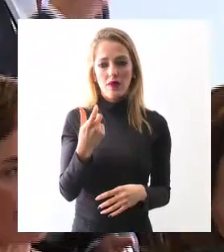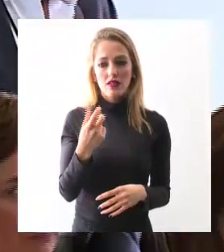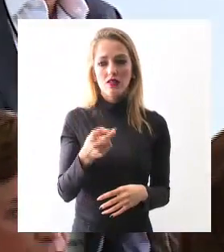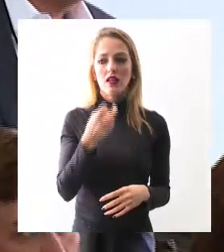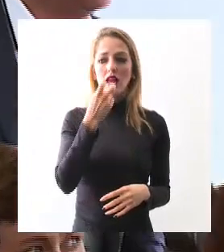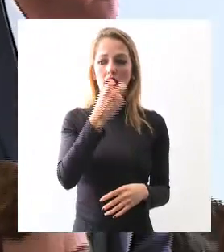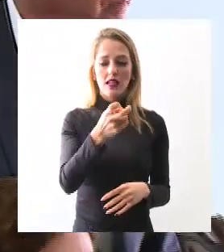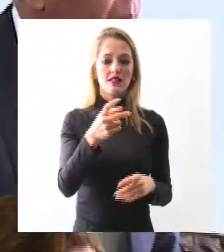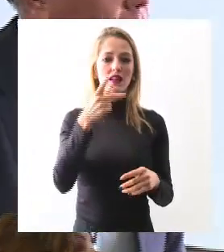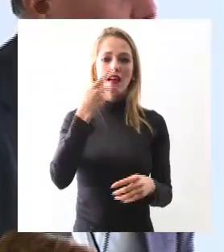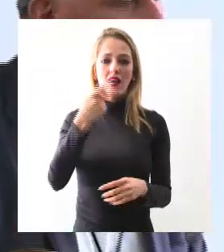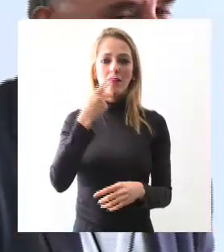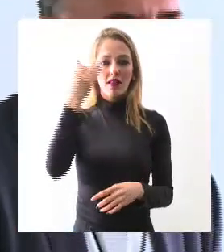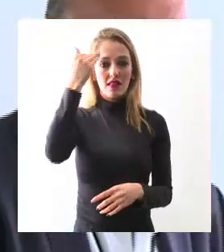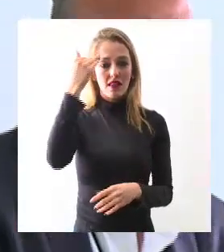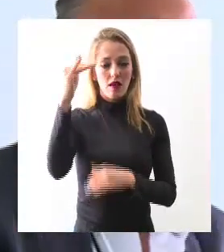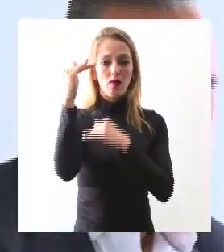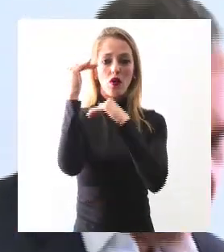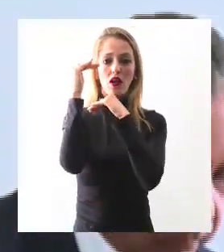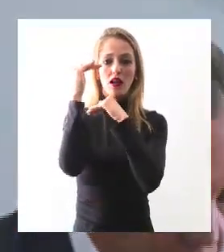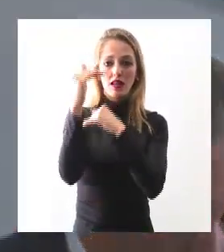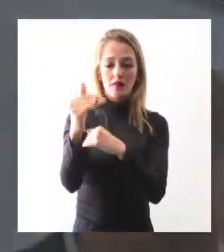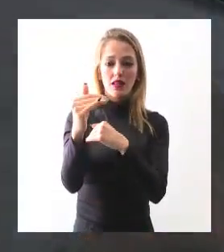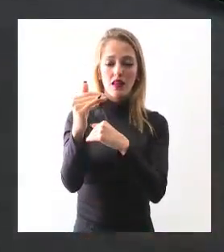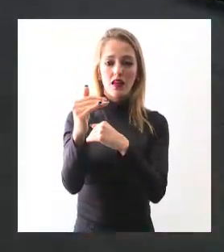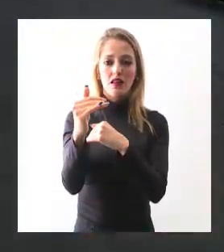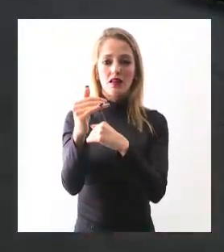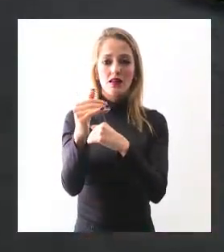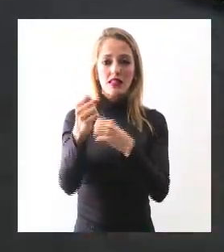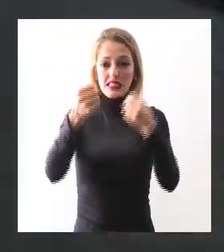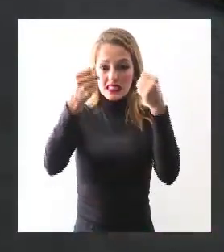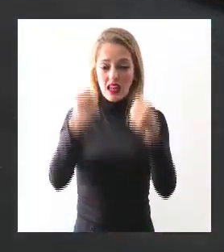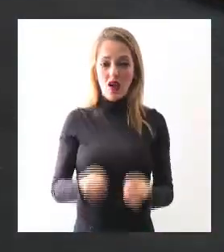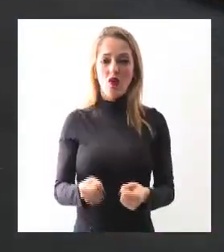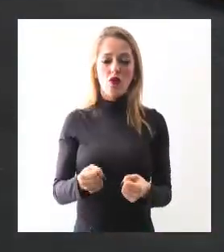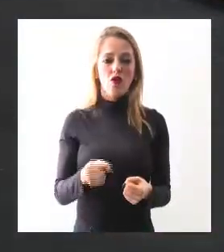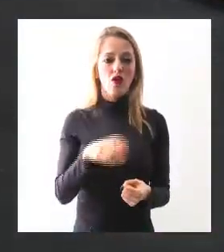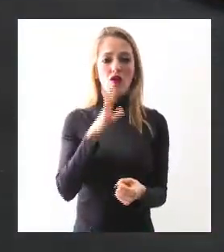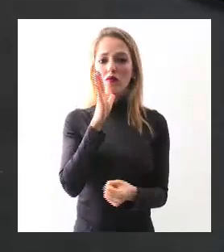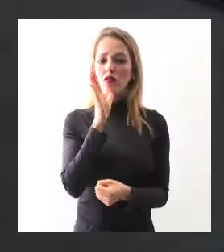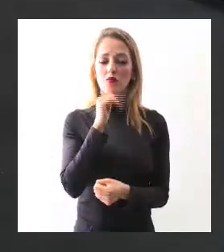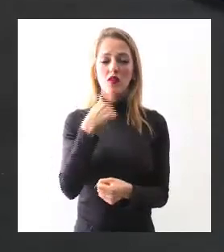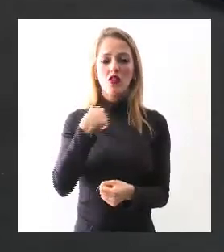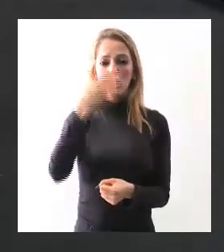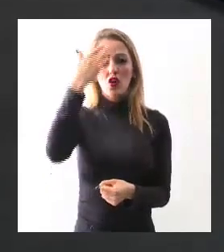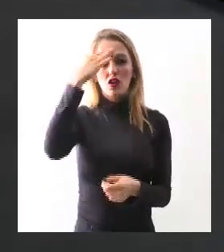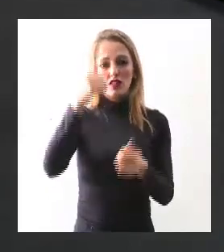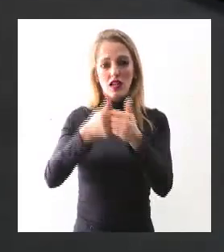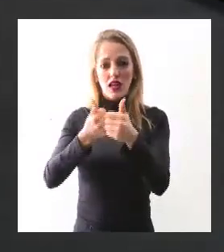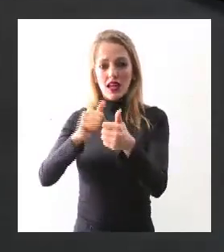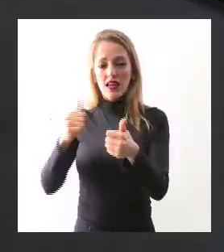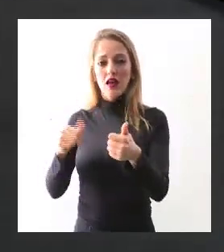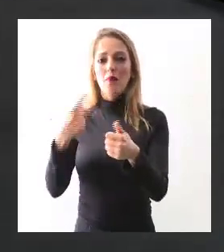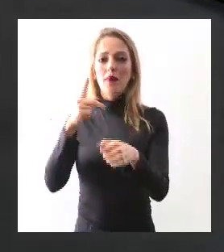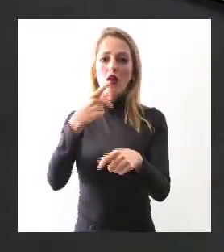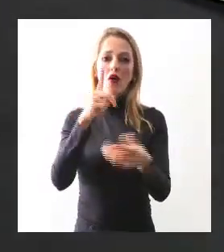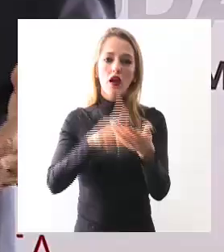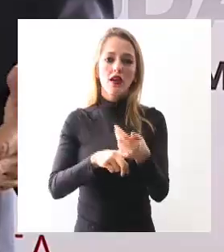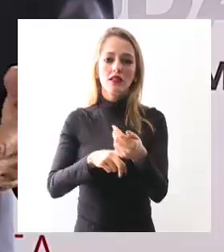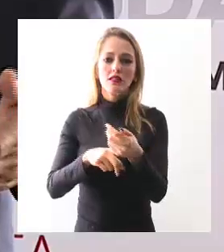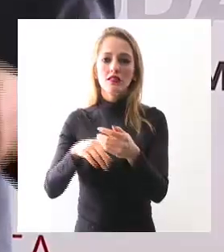Hablar de un tiempo límite sería especular, hay que reconocer, sí tenemos un retraso, pero lo tenemos por estas causas que le estoy